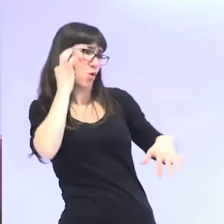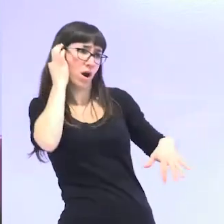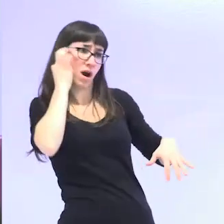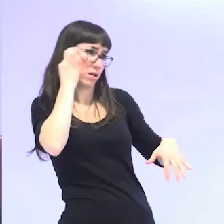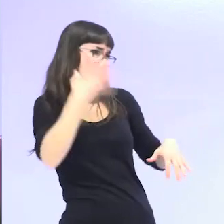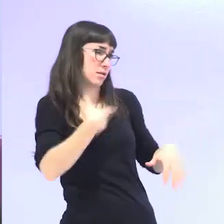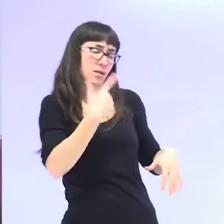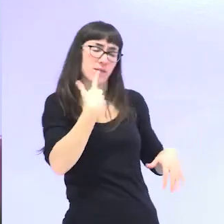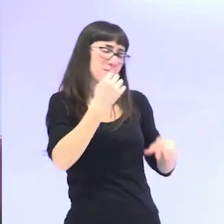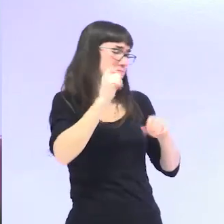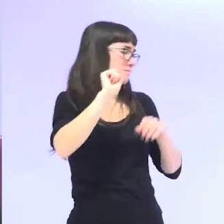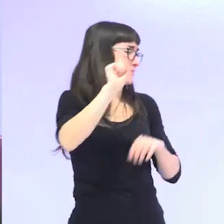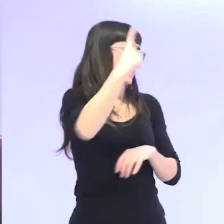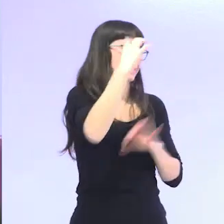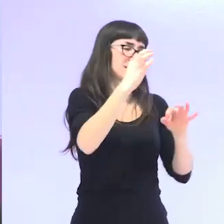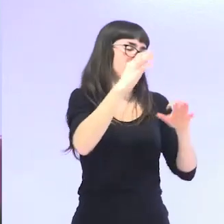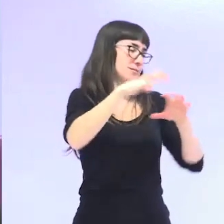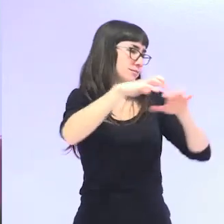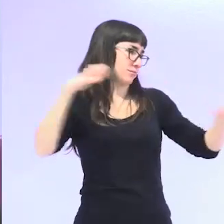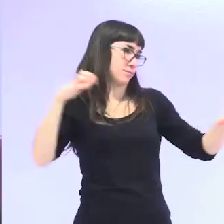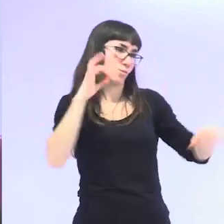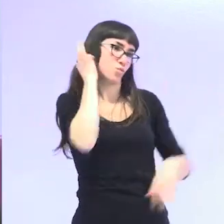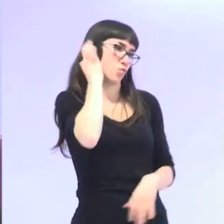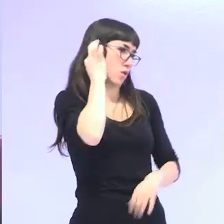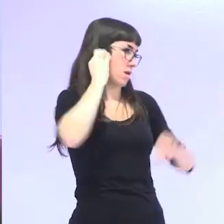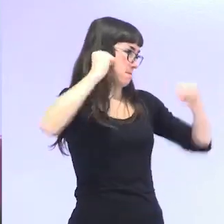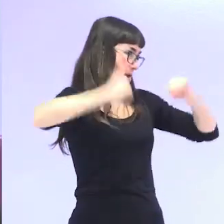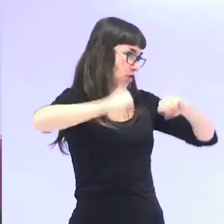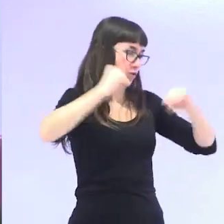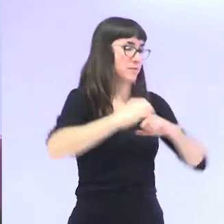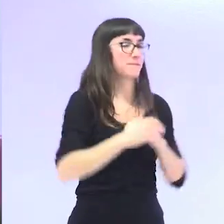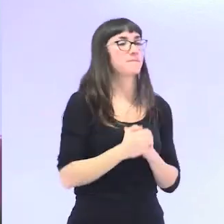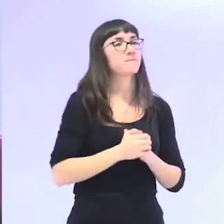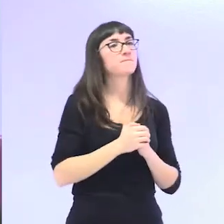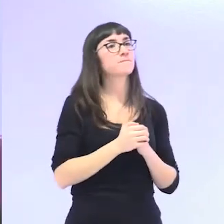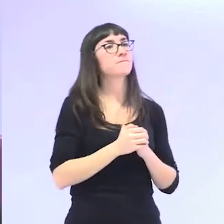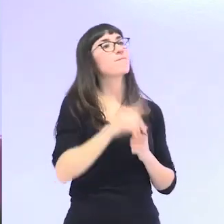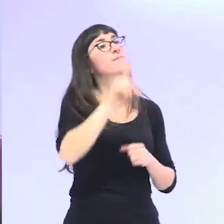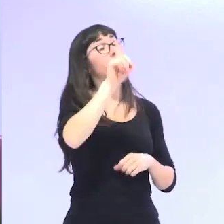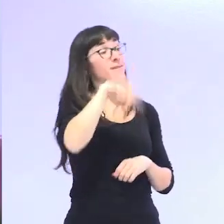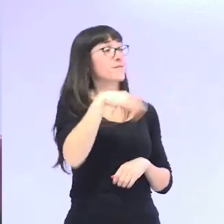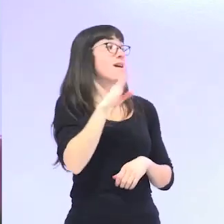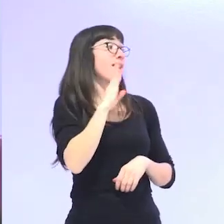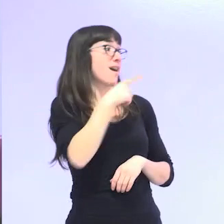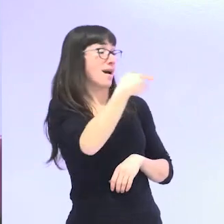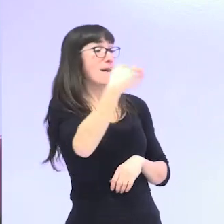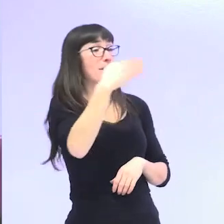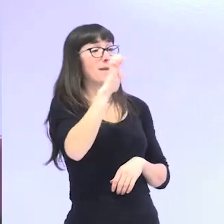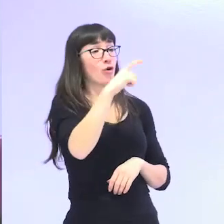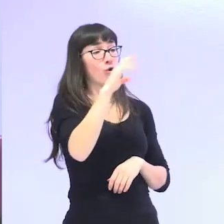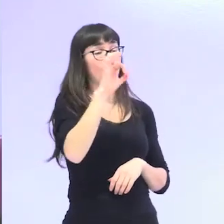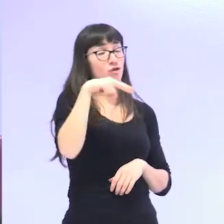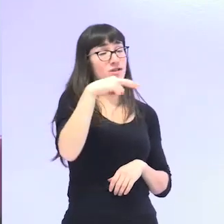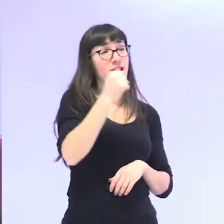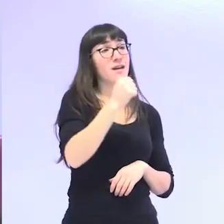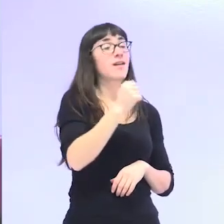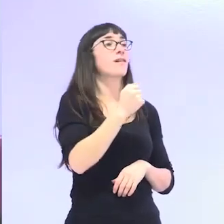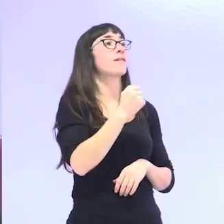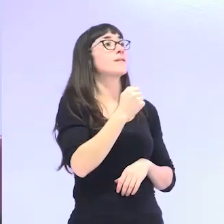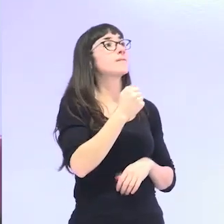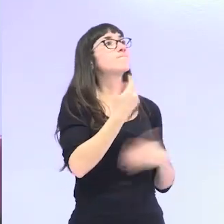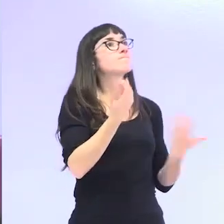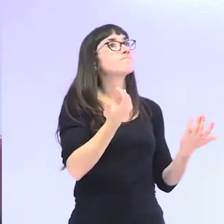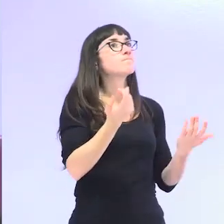significa el envejecimiento y la vejez. También voy a hablar, precisamente como decía Begoña, de qué ha pasado, por qué el